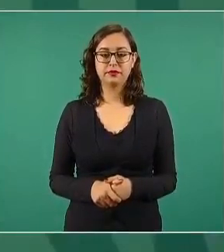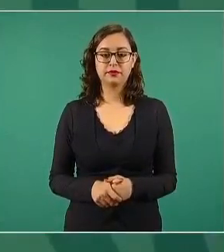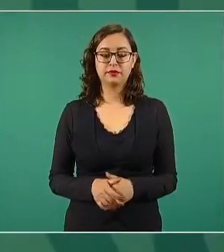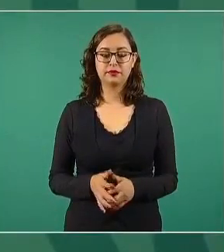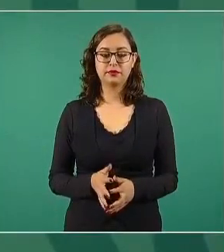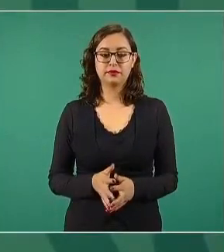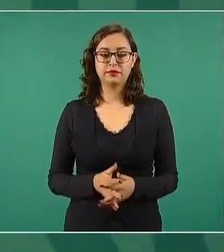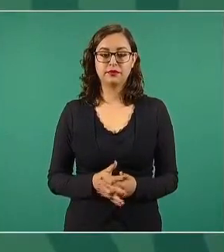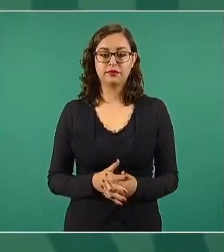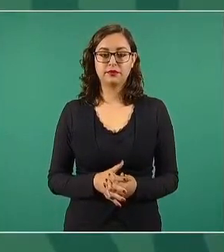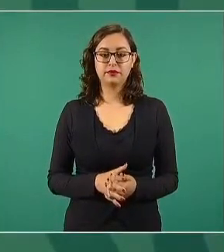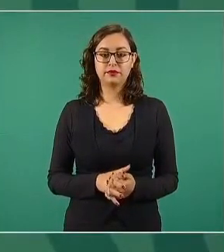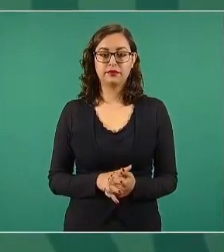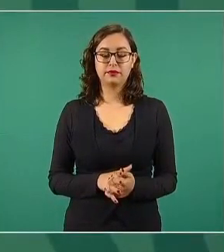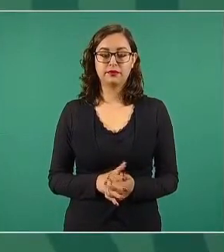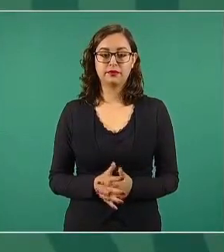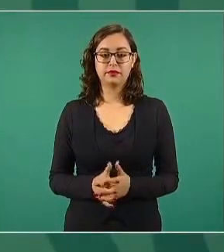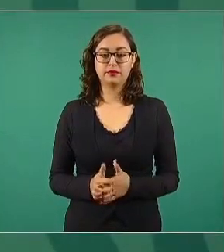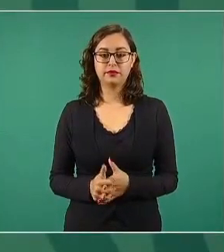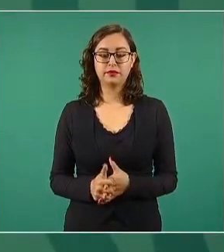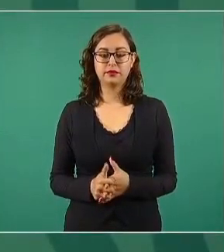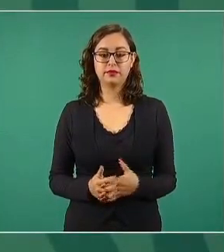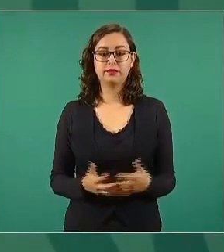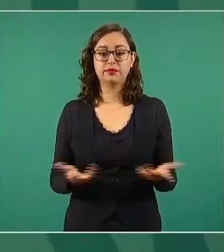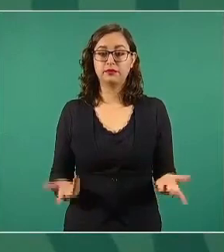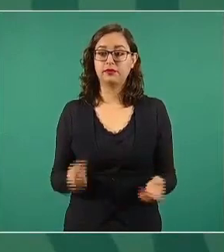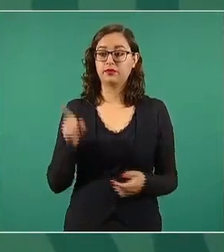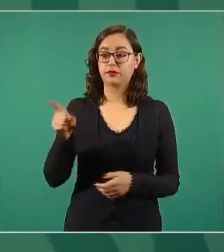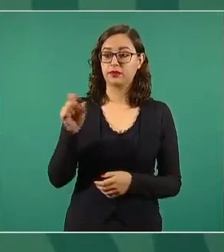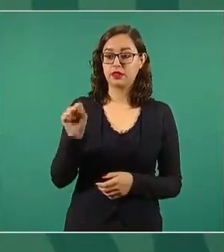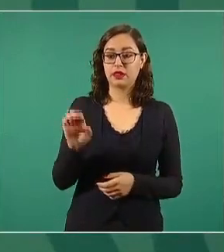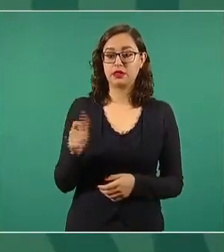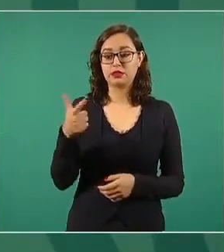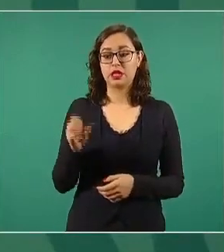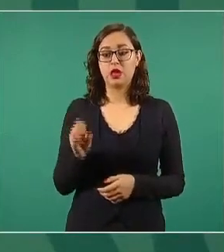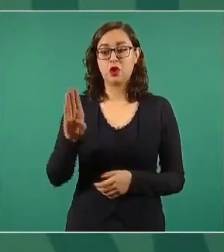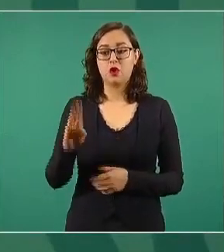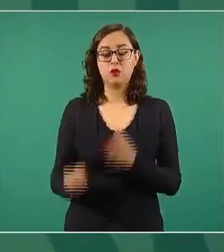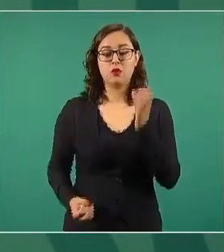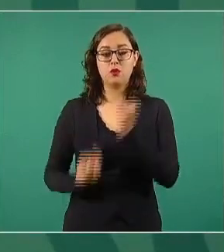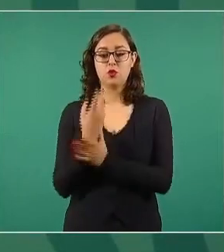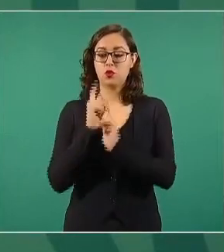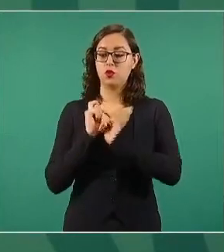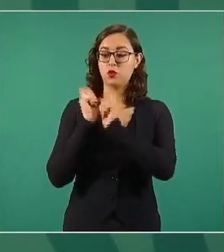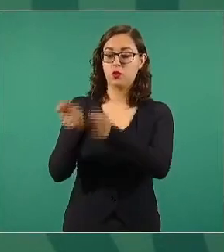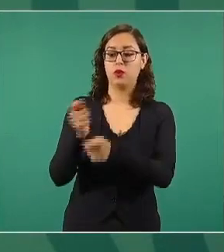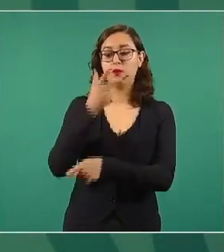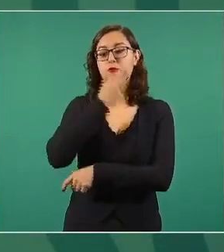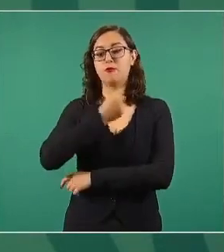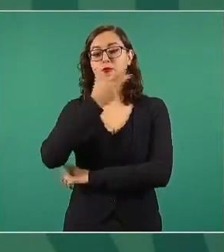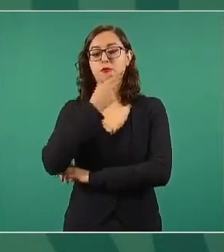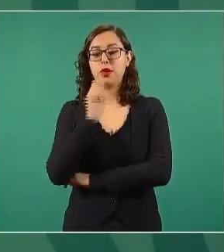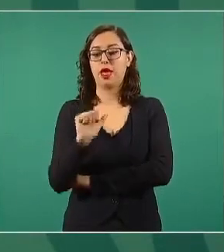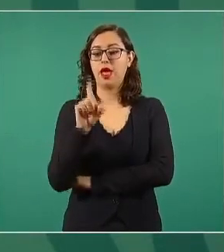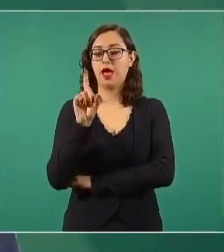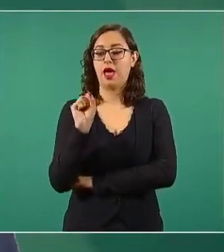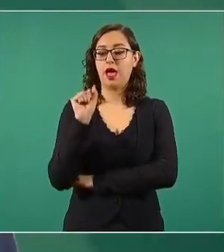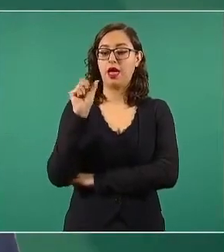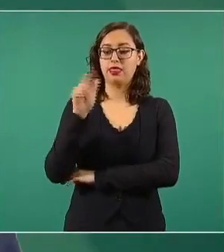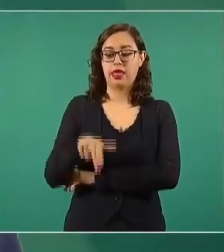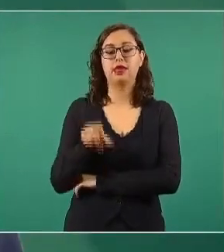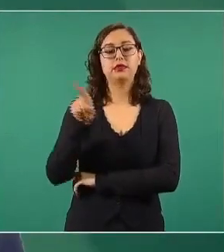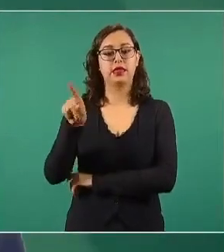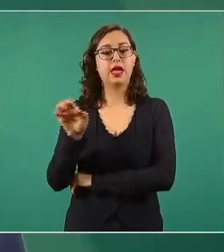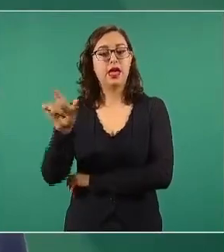Adán es abogado también y tiene